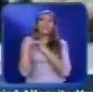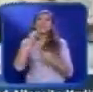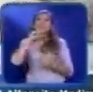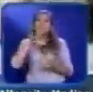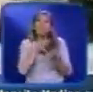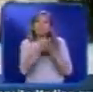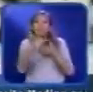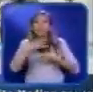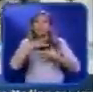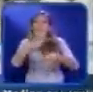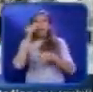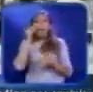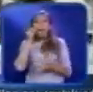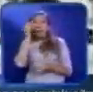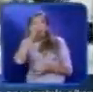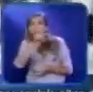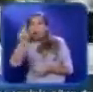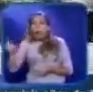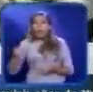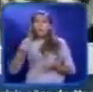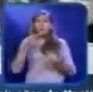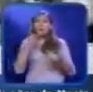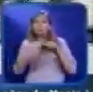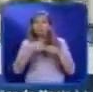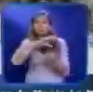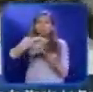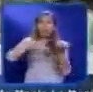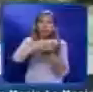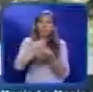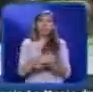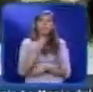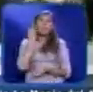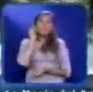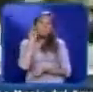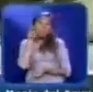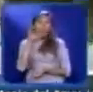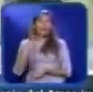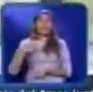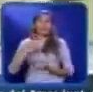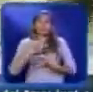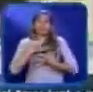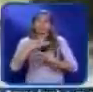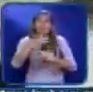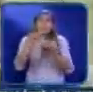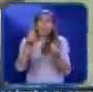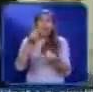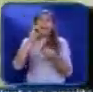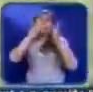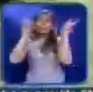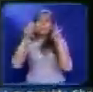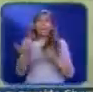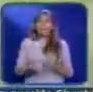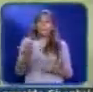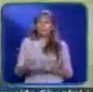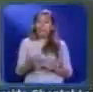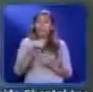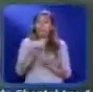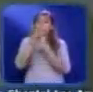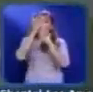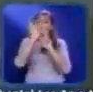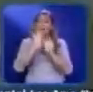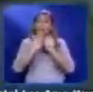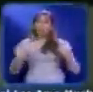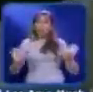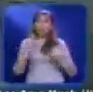humano pues como dice el productor ejecutivo del espacio Jenna tiene una gran pasión por temas importantes especialmente en la educación